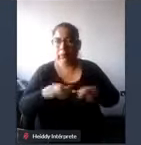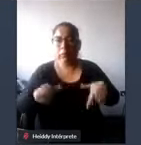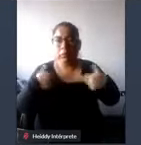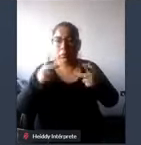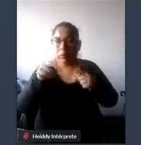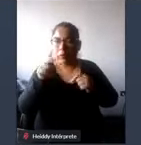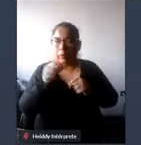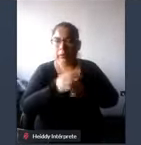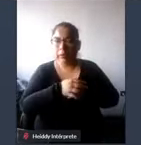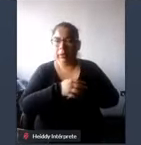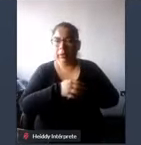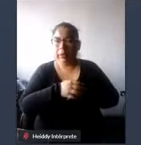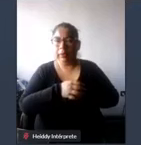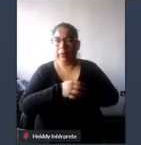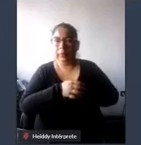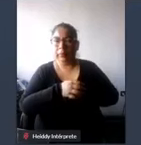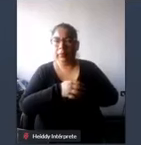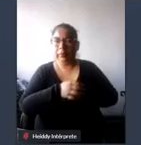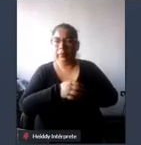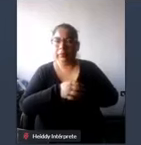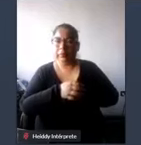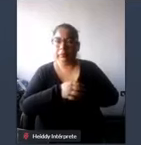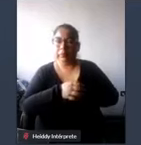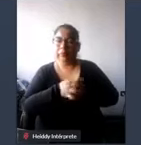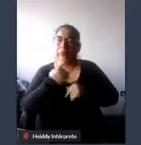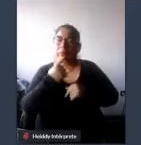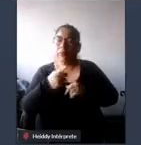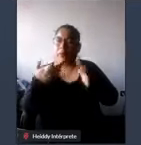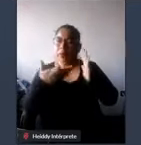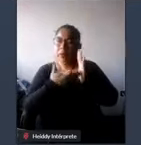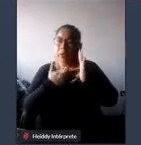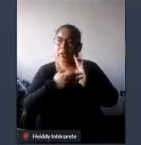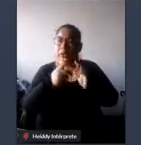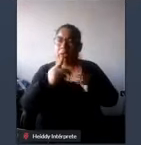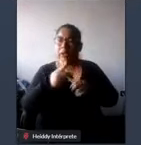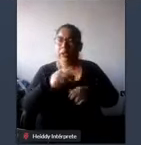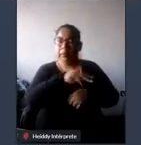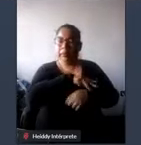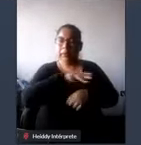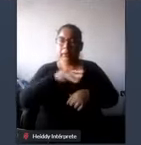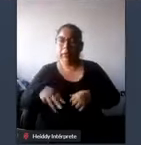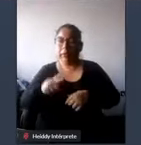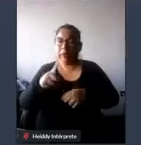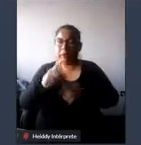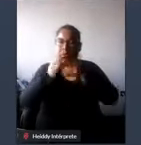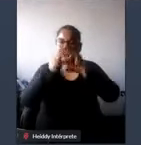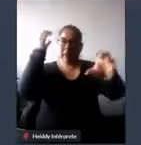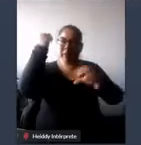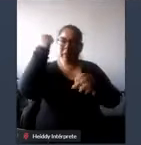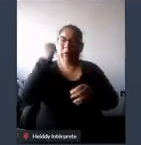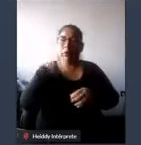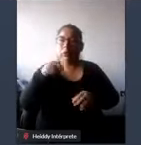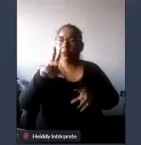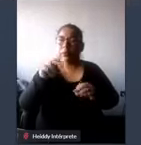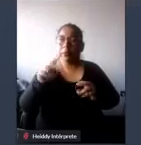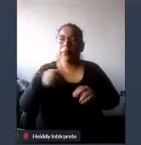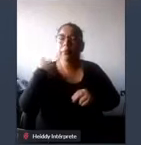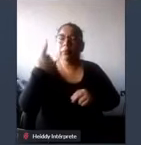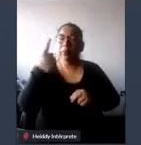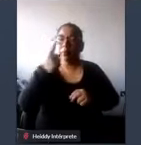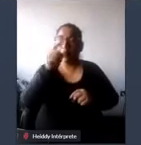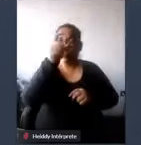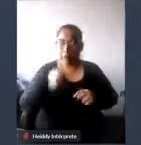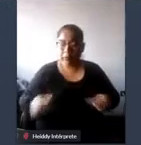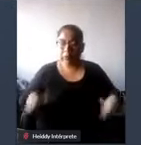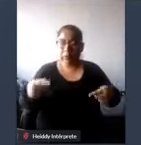se llegaron a argumentar es porque los funcionarios del ministerio de transportes y comunicaciones no quieren aceptar que una persona siga a viaje con